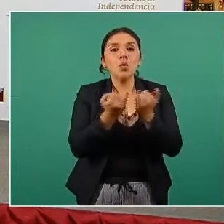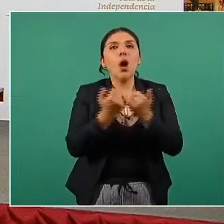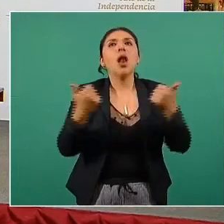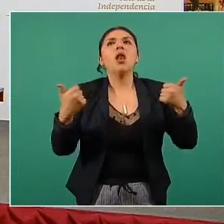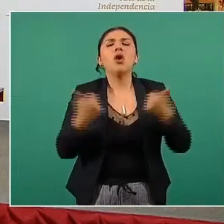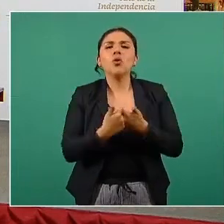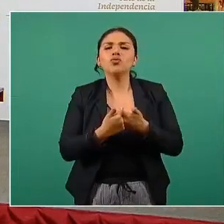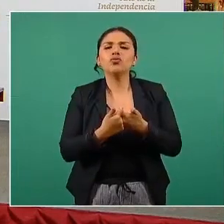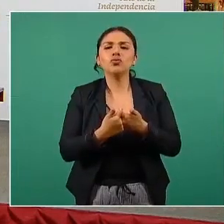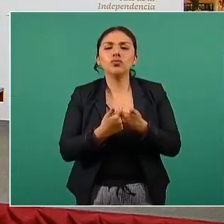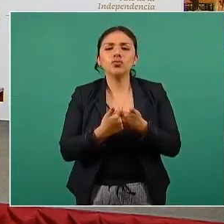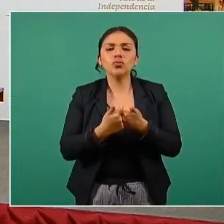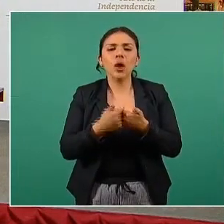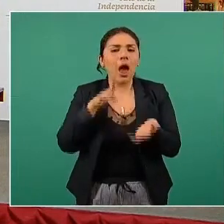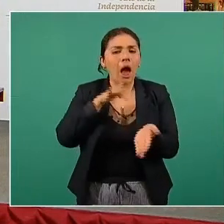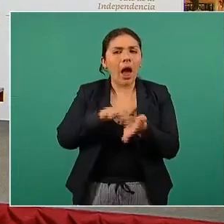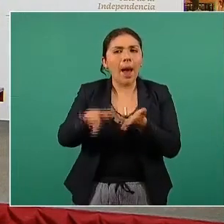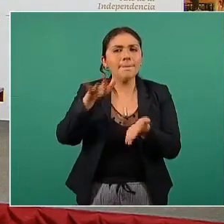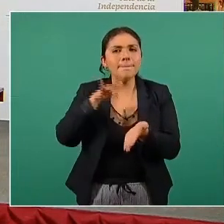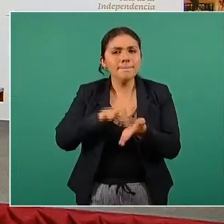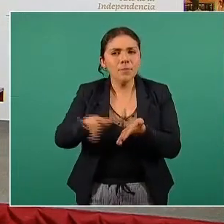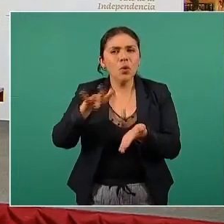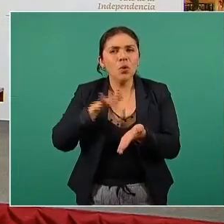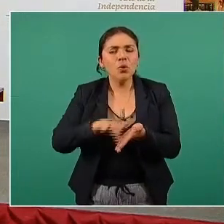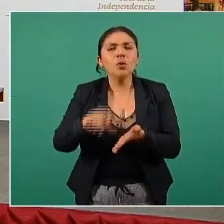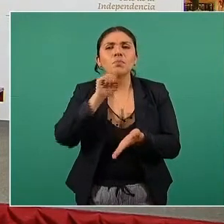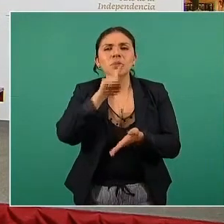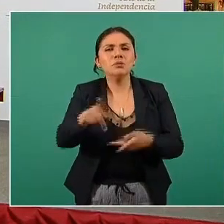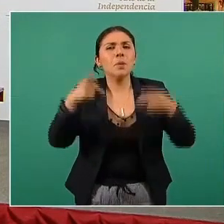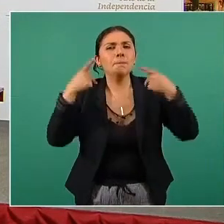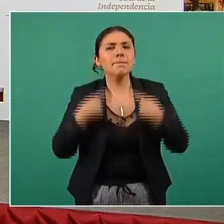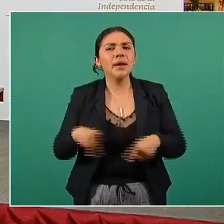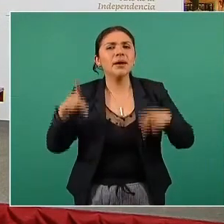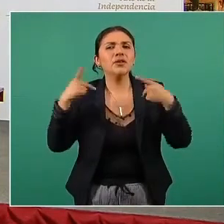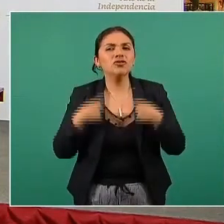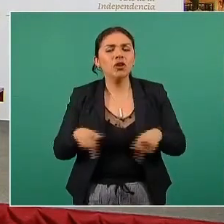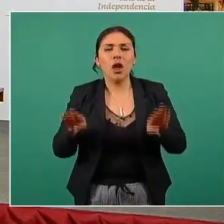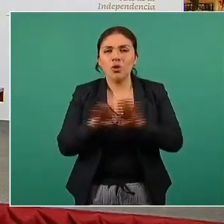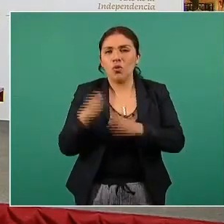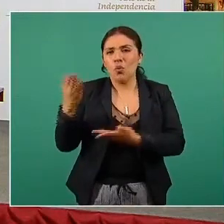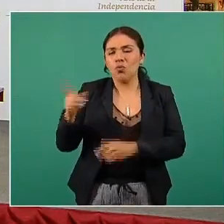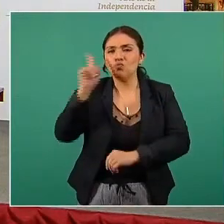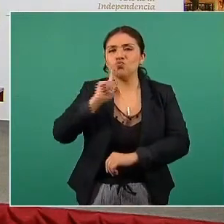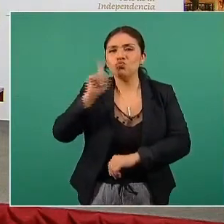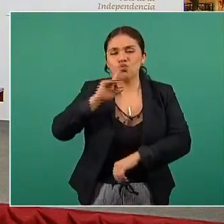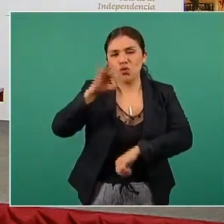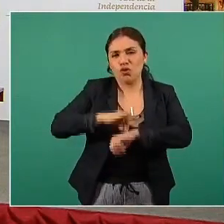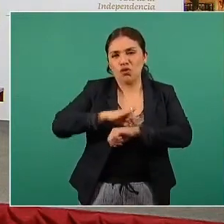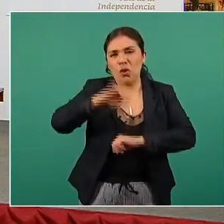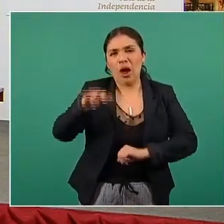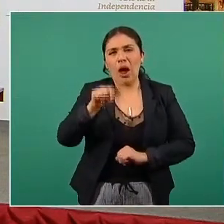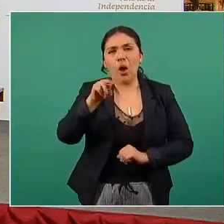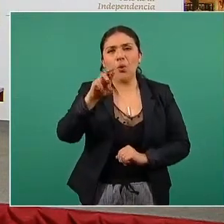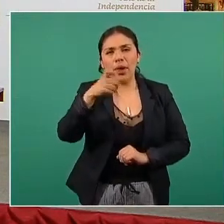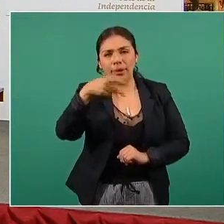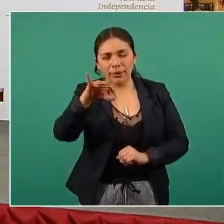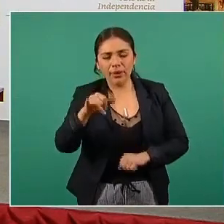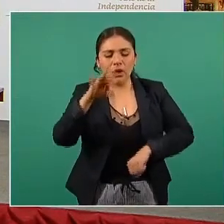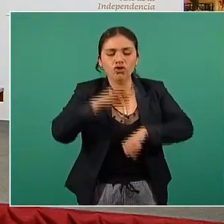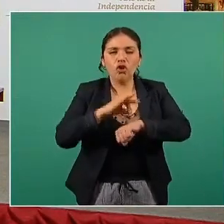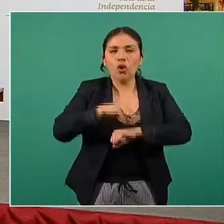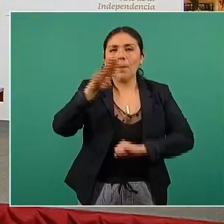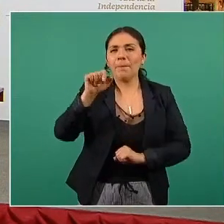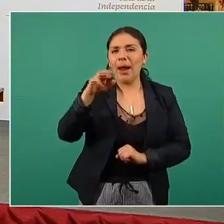el apoyo de personas como la doctora Jauregui y el doctor Simón Barquera